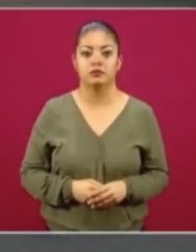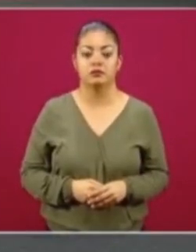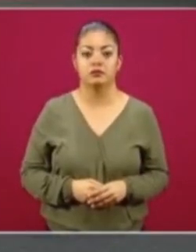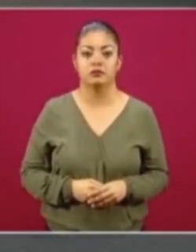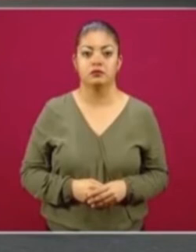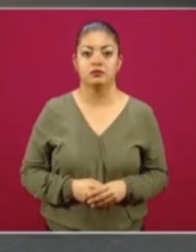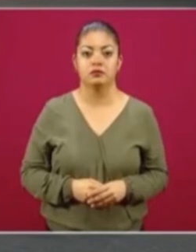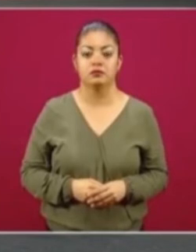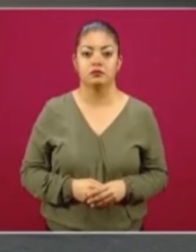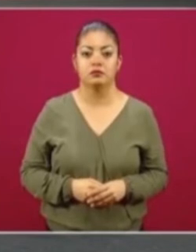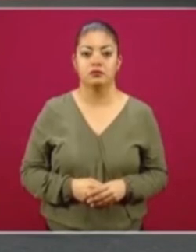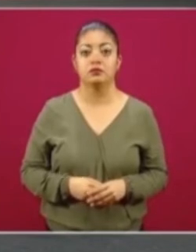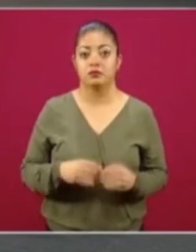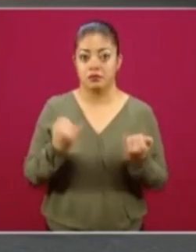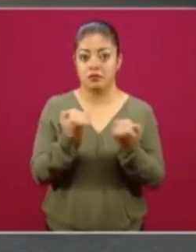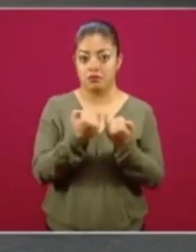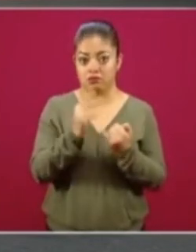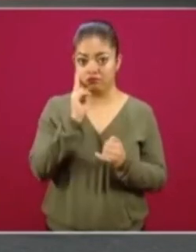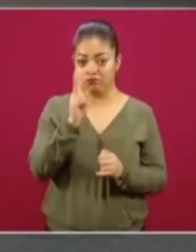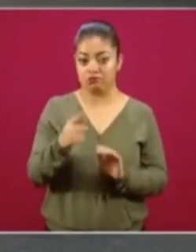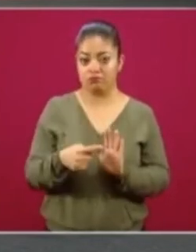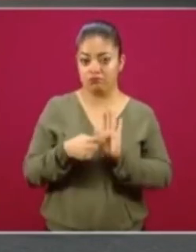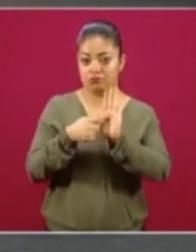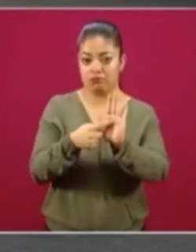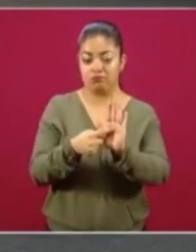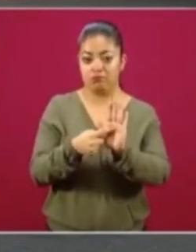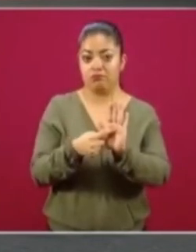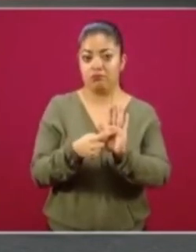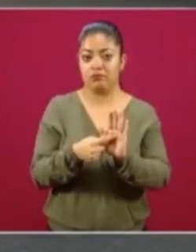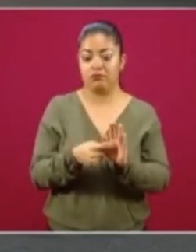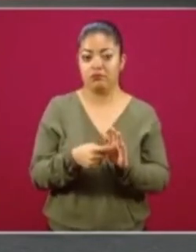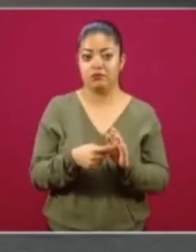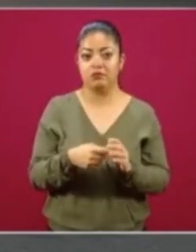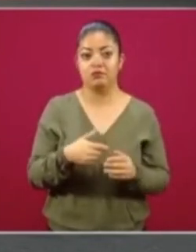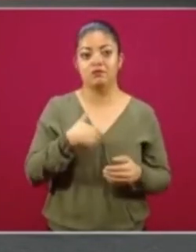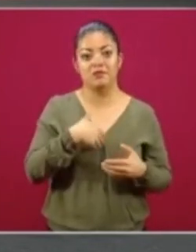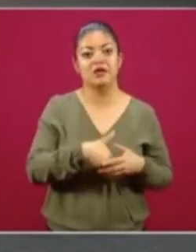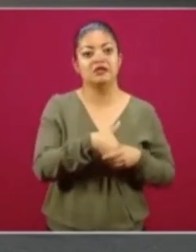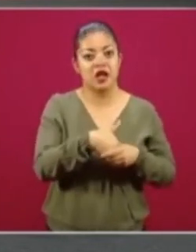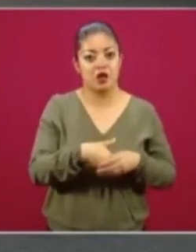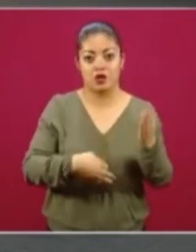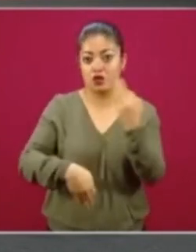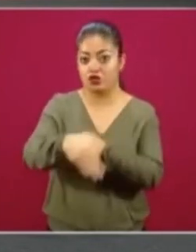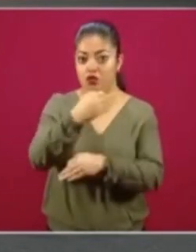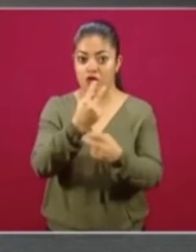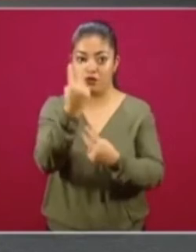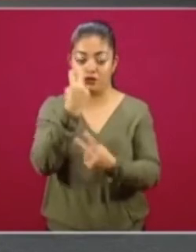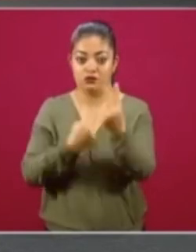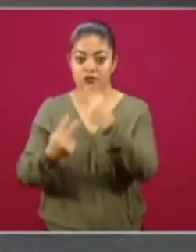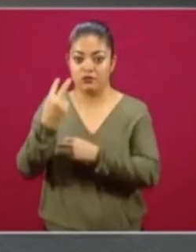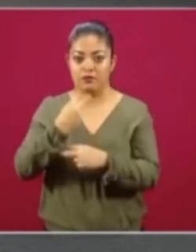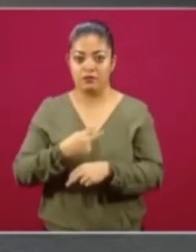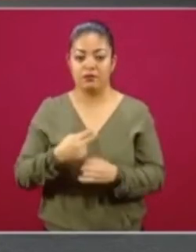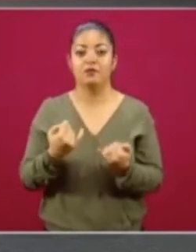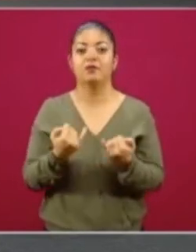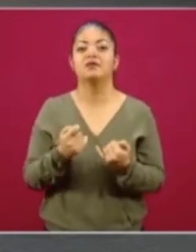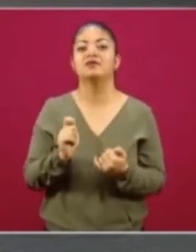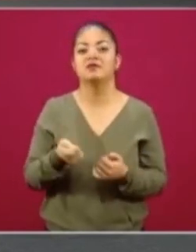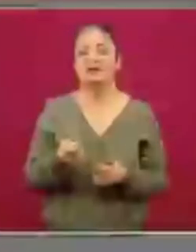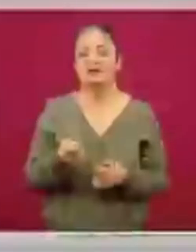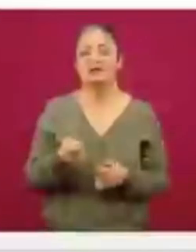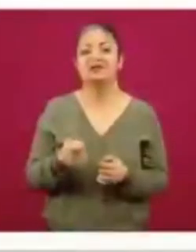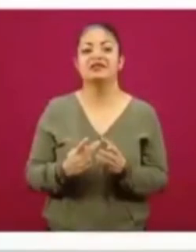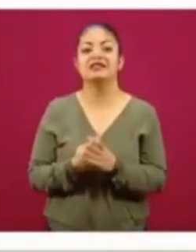Y aquí mostramos y saludamos a todas y todos los que nos están viendo a la familia Sembrando Vida.